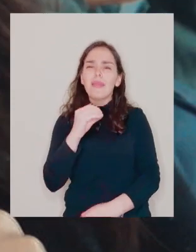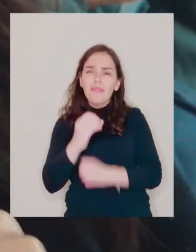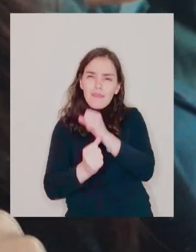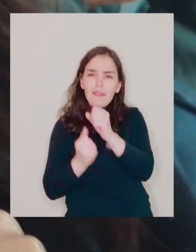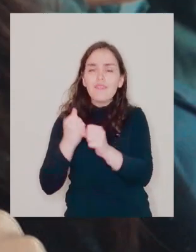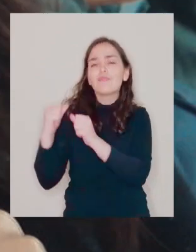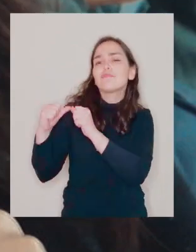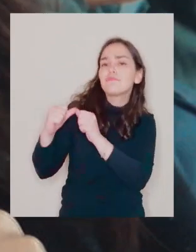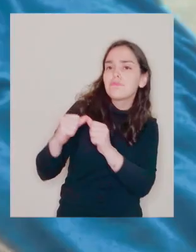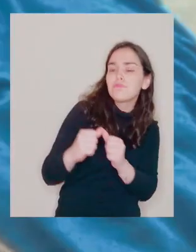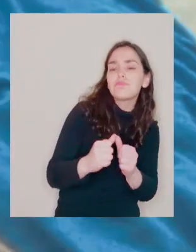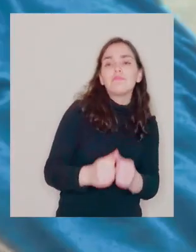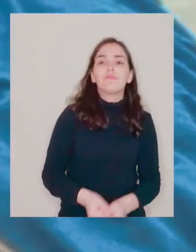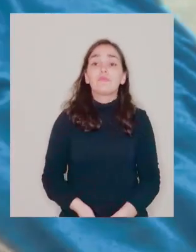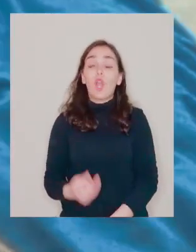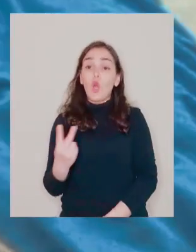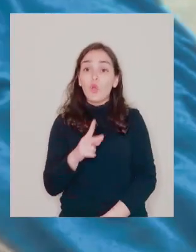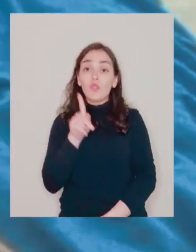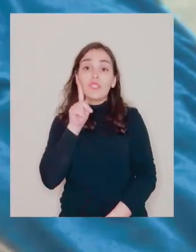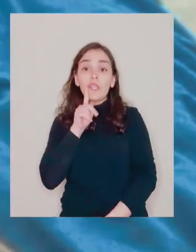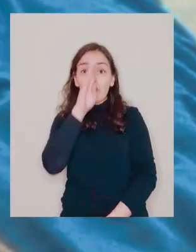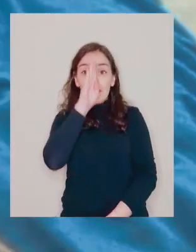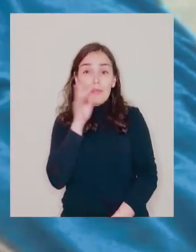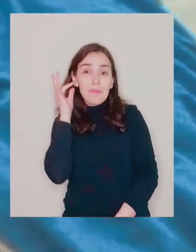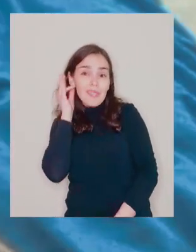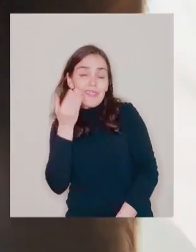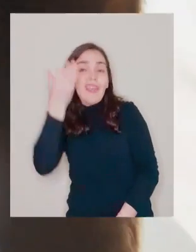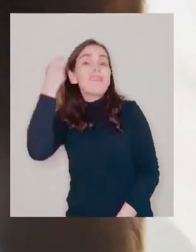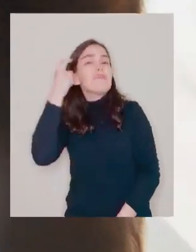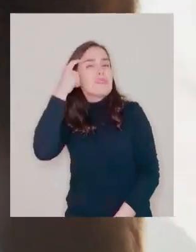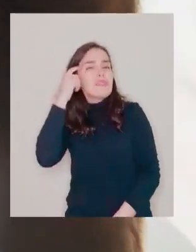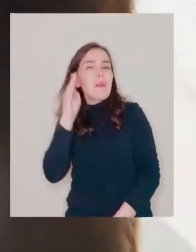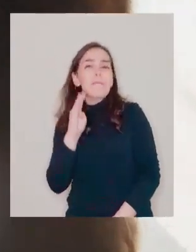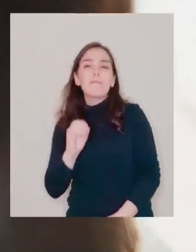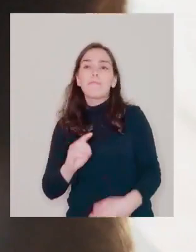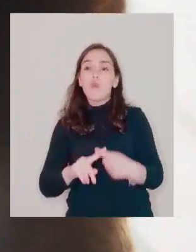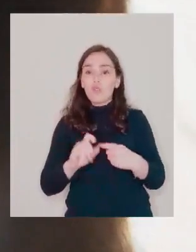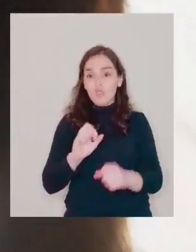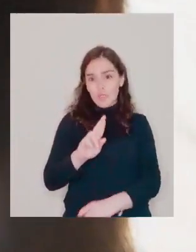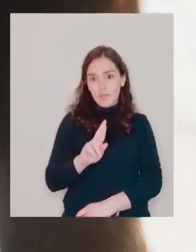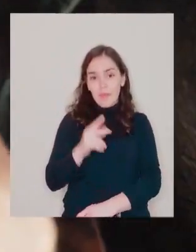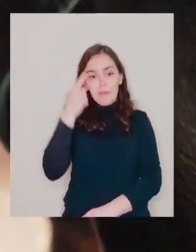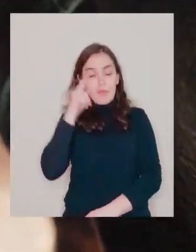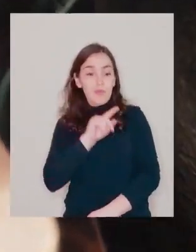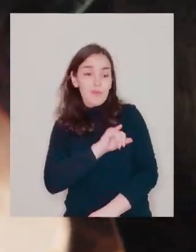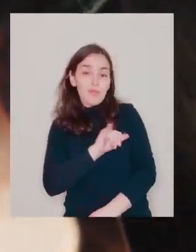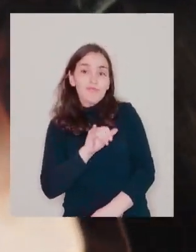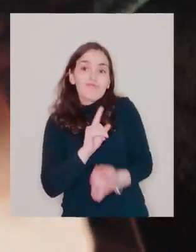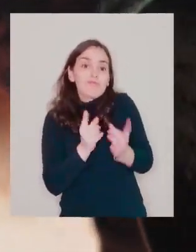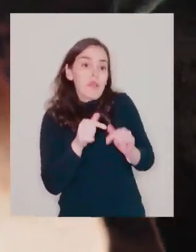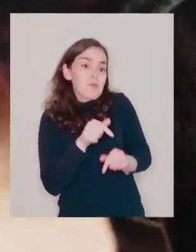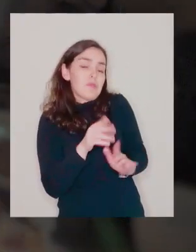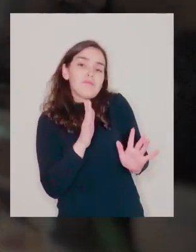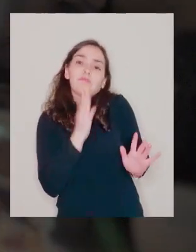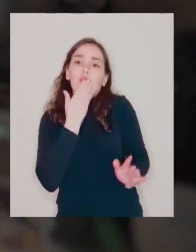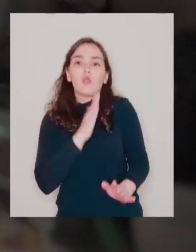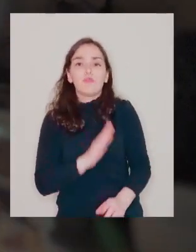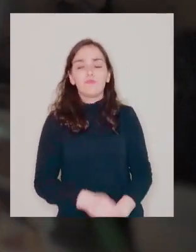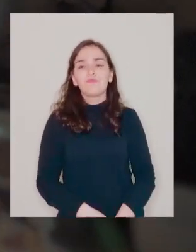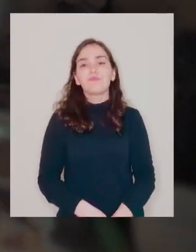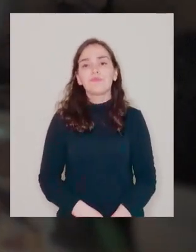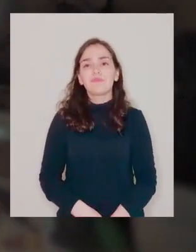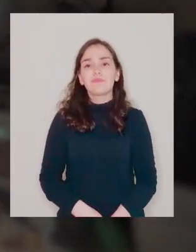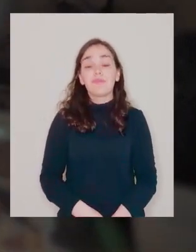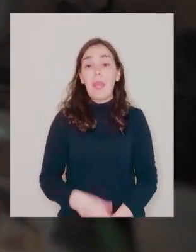de 20 años Juntos tienen una perrita Que iba a ser bóxer Pero terminó siendo algo mejor A